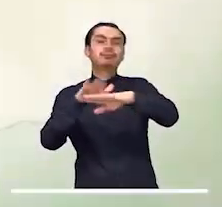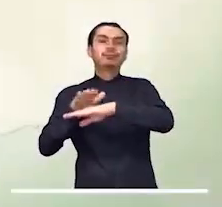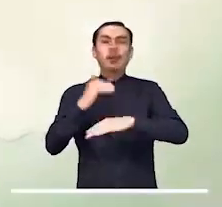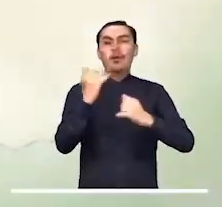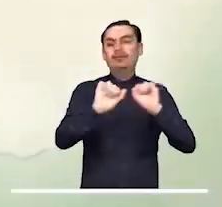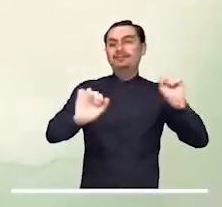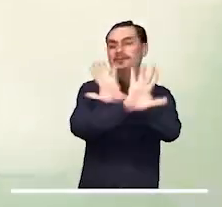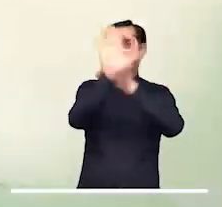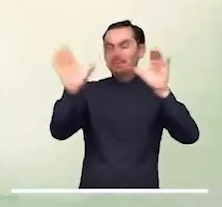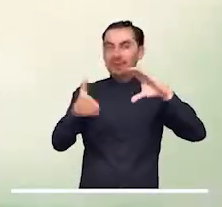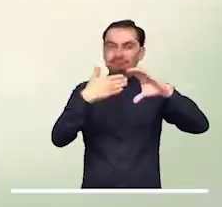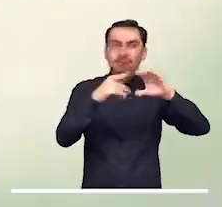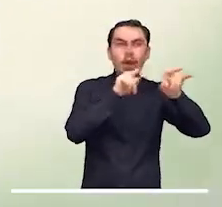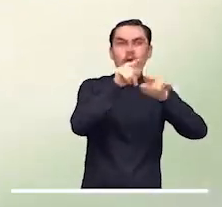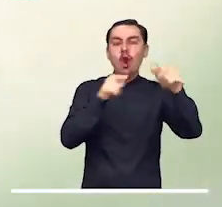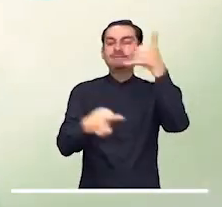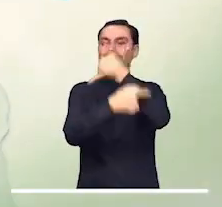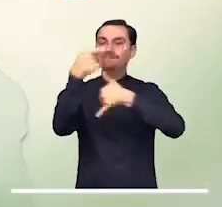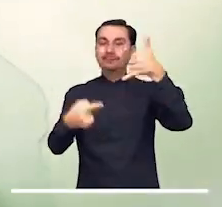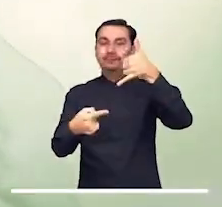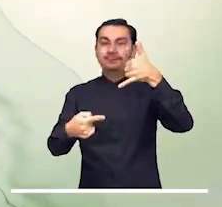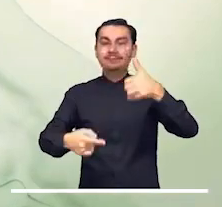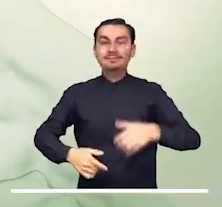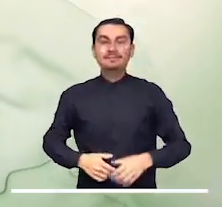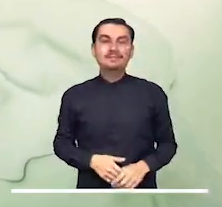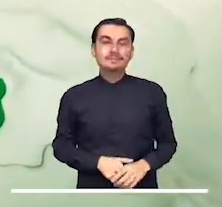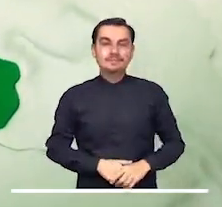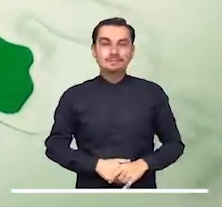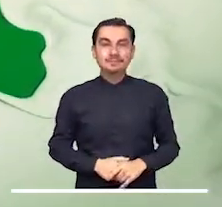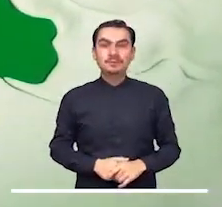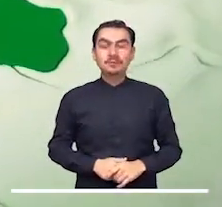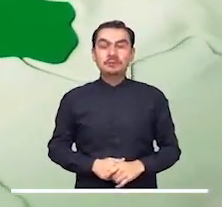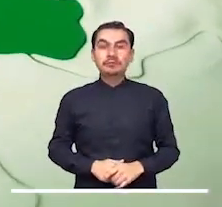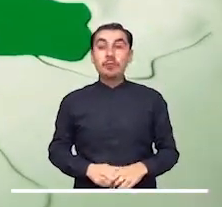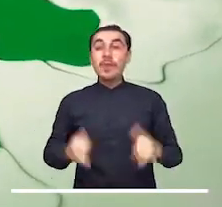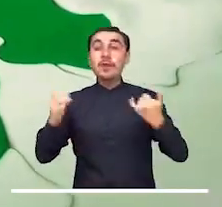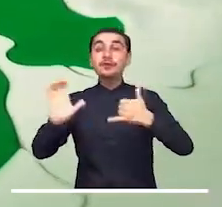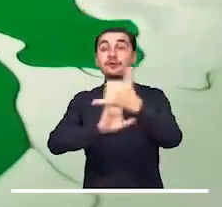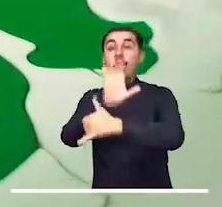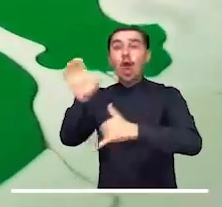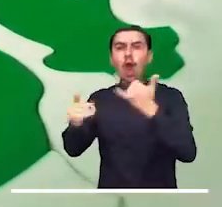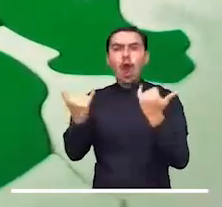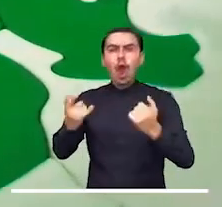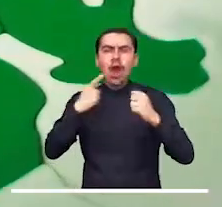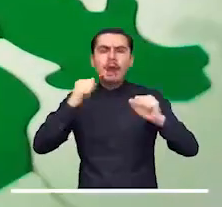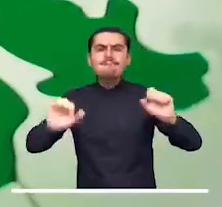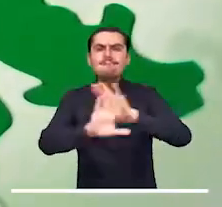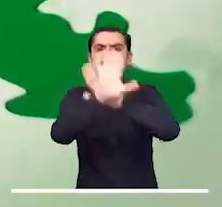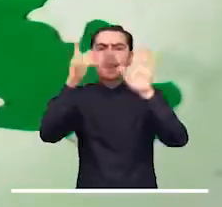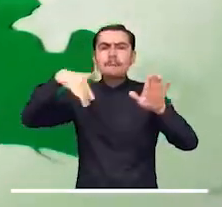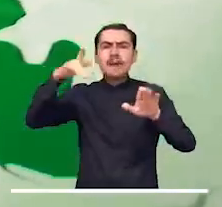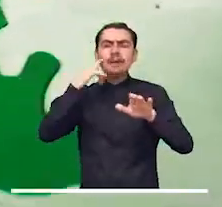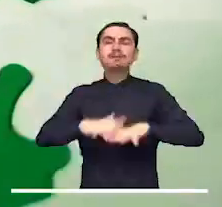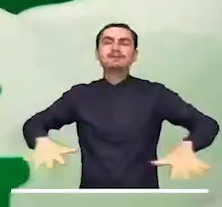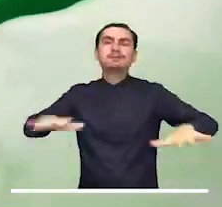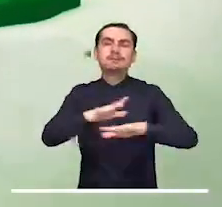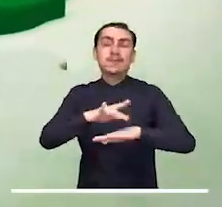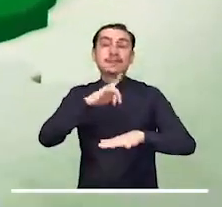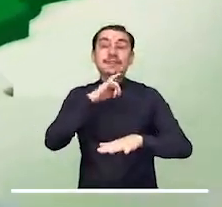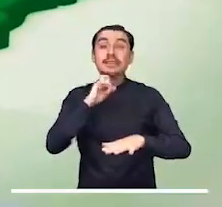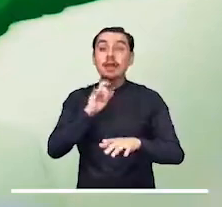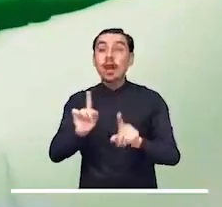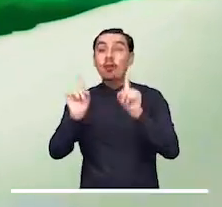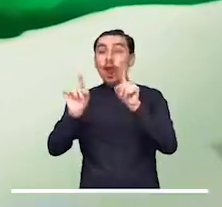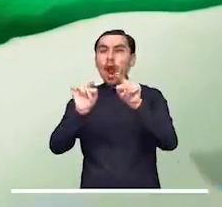El Caribe vivirá una mañana mayormente seca, sin embargo algunas lluvias podrían surgir en el sur y norte de